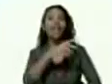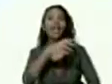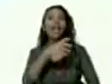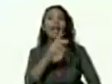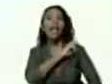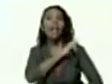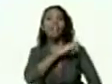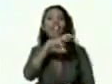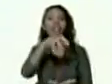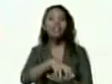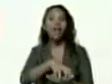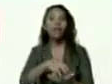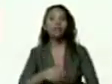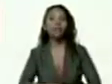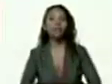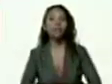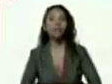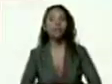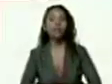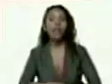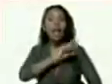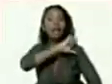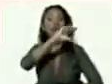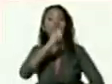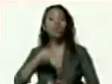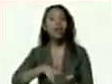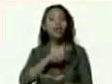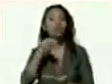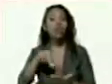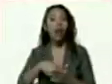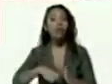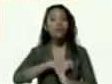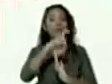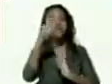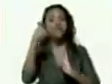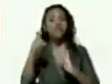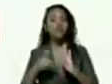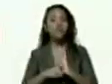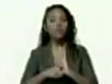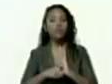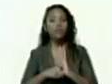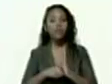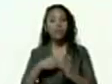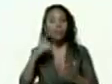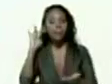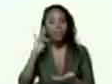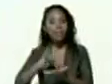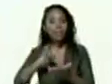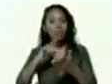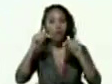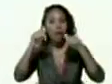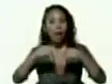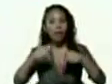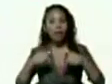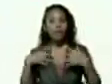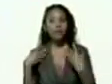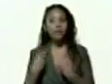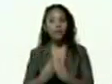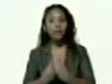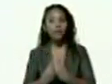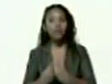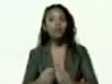a toda la dirección nacional en pleno presentes aquí compañeros compañeras